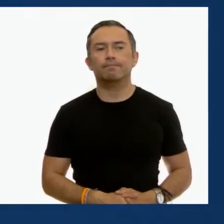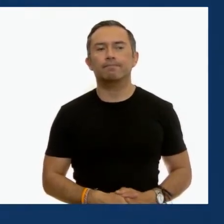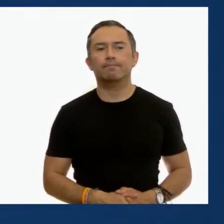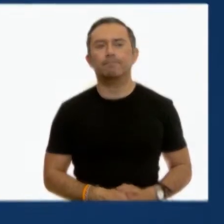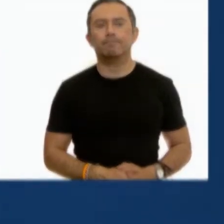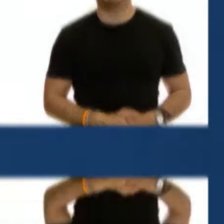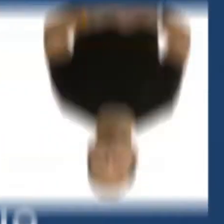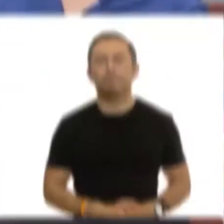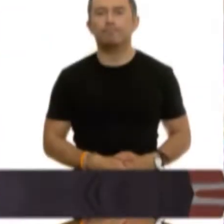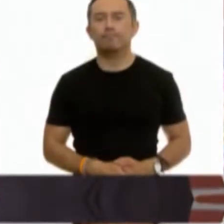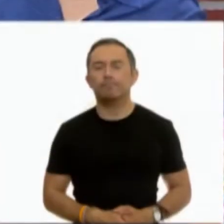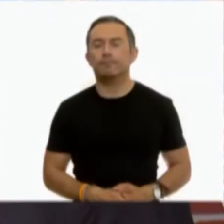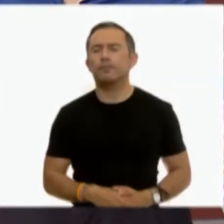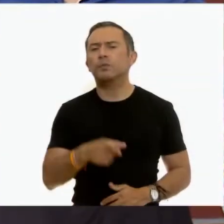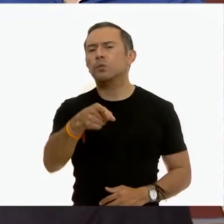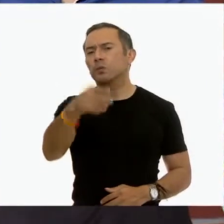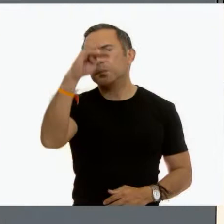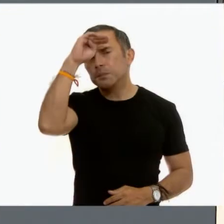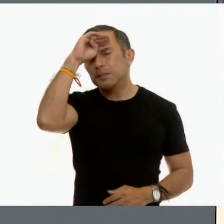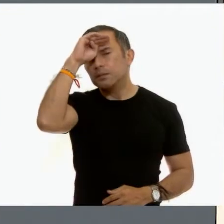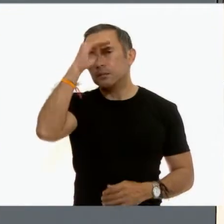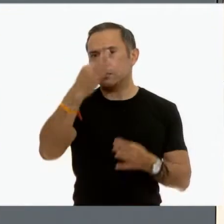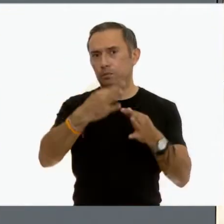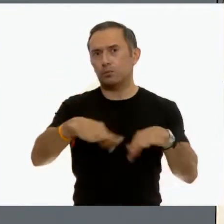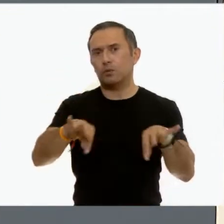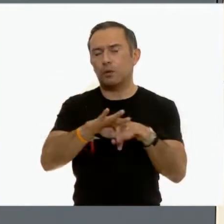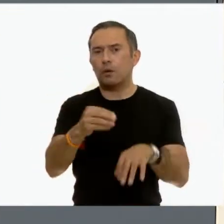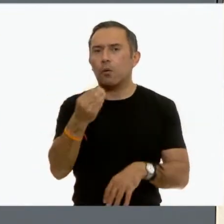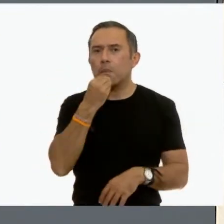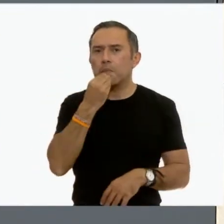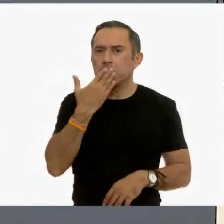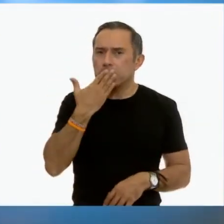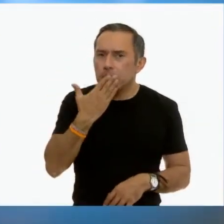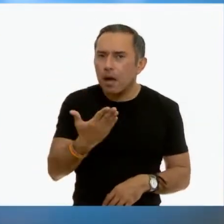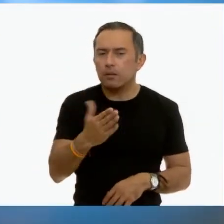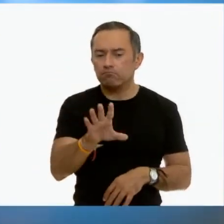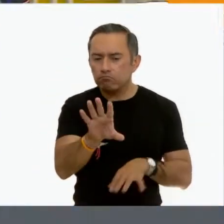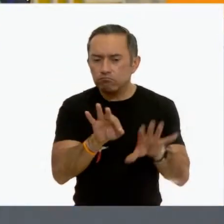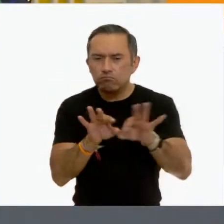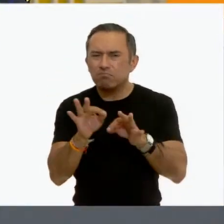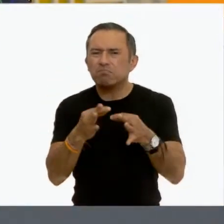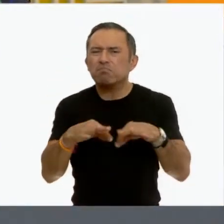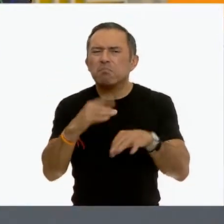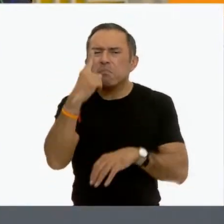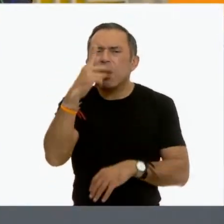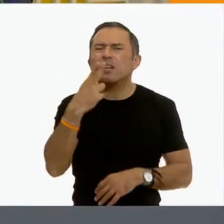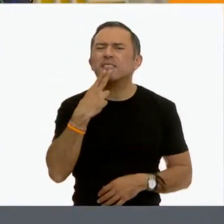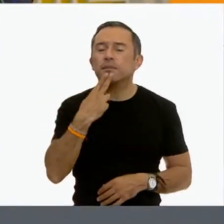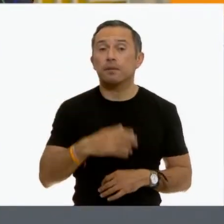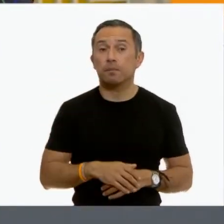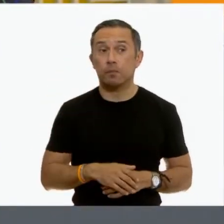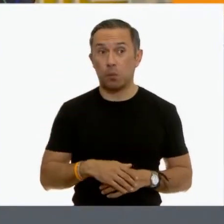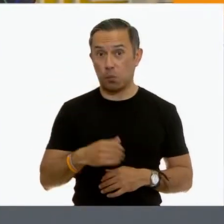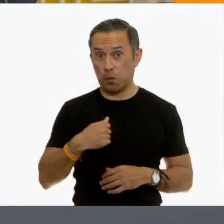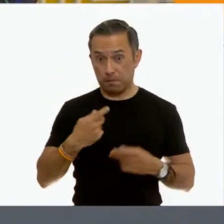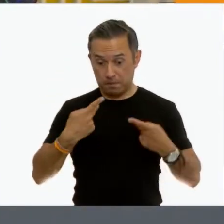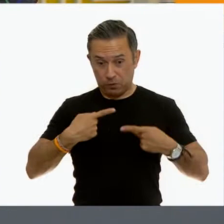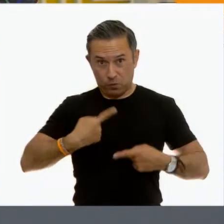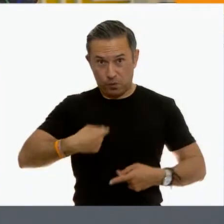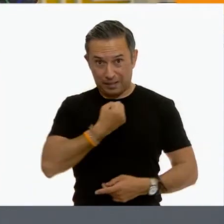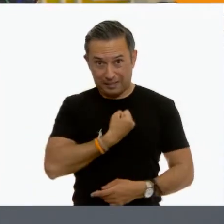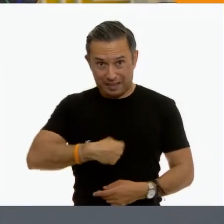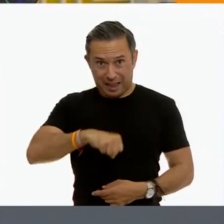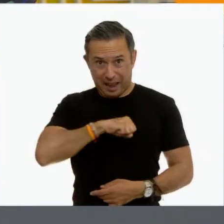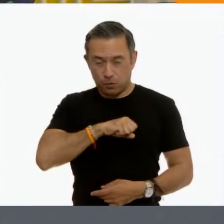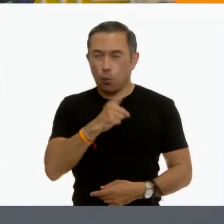¿Por qué creen que es importante alimentarse sanamente? Uno de los aspectos importantes en la salud del ser humano es la